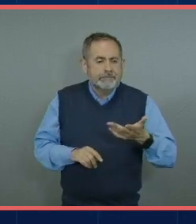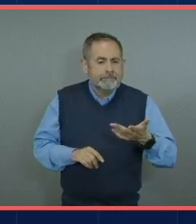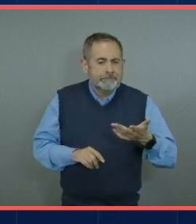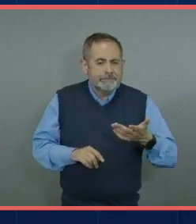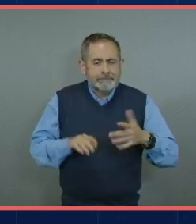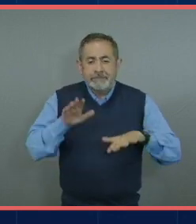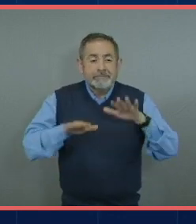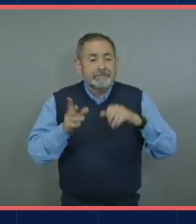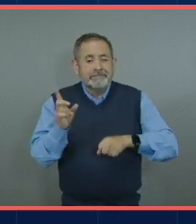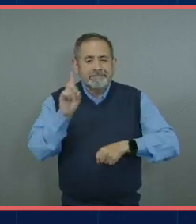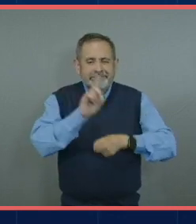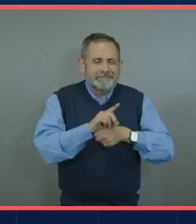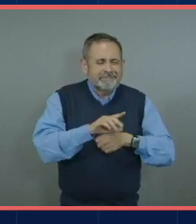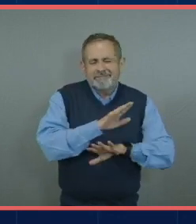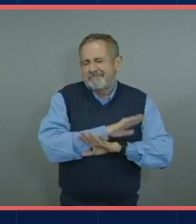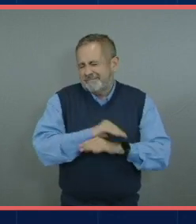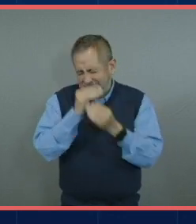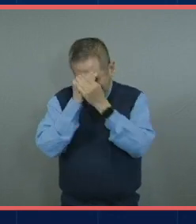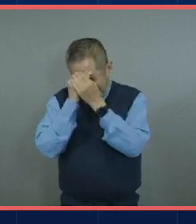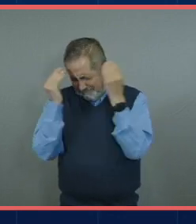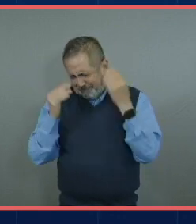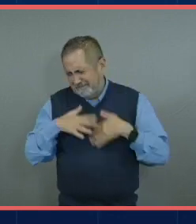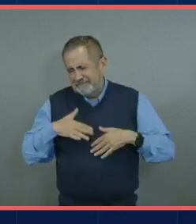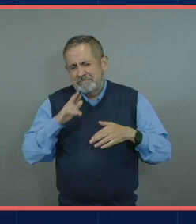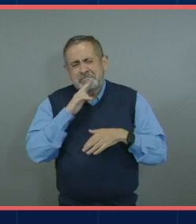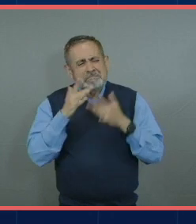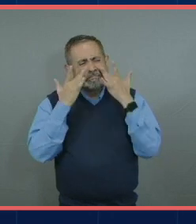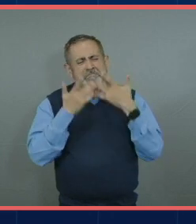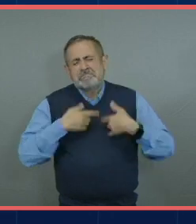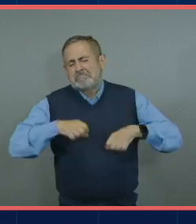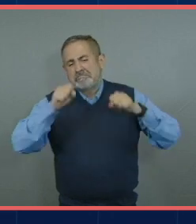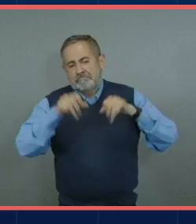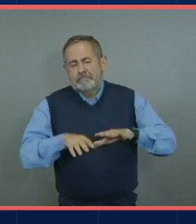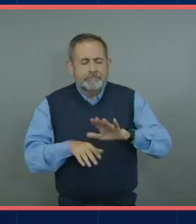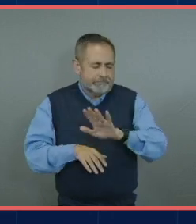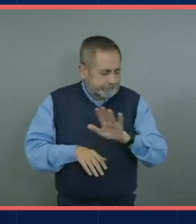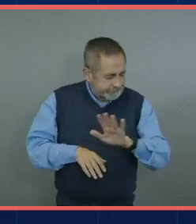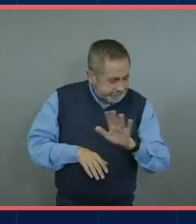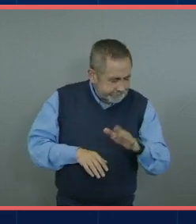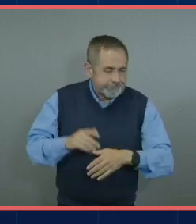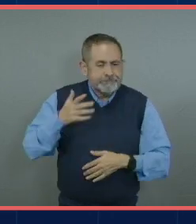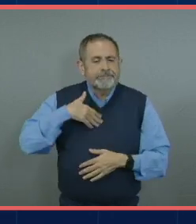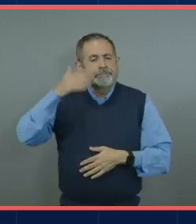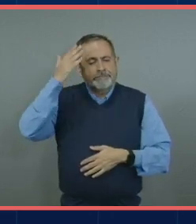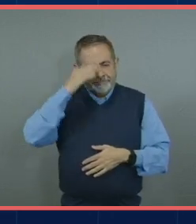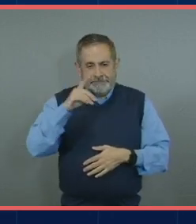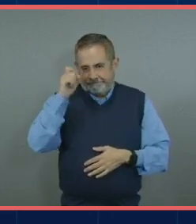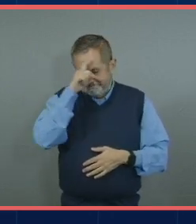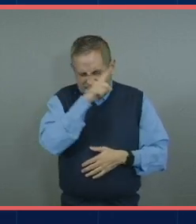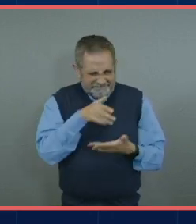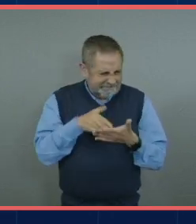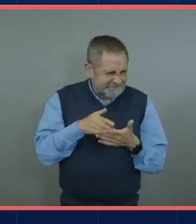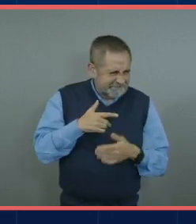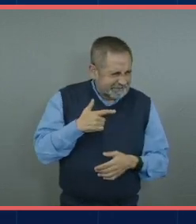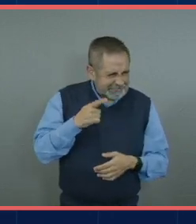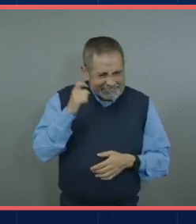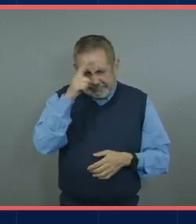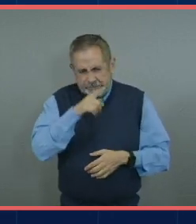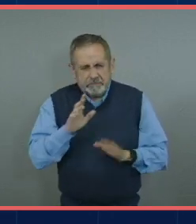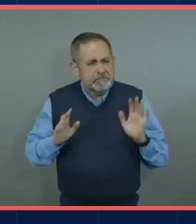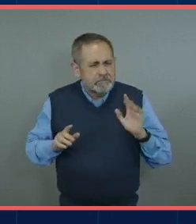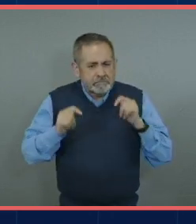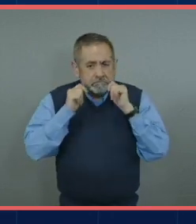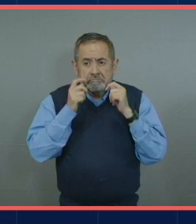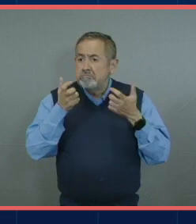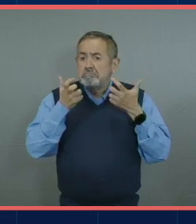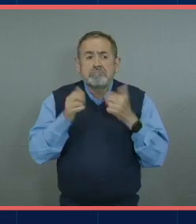días en los que pues quieras abandonarlo todo yo sé que puede haber muchos retos difíciles pero la vida está hecha